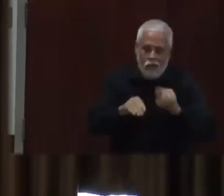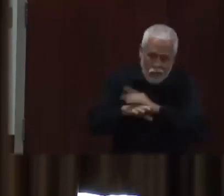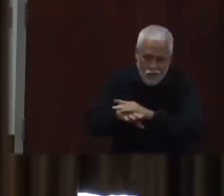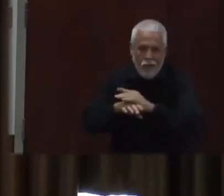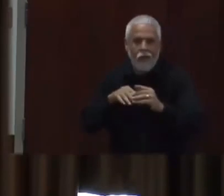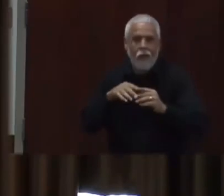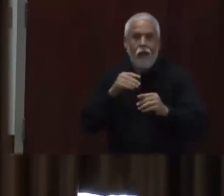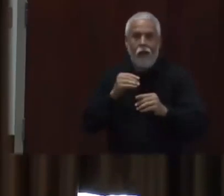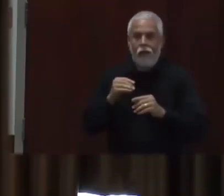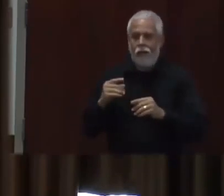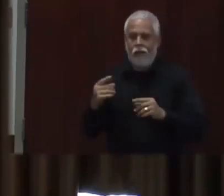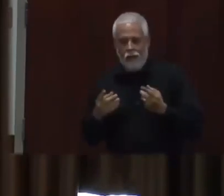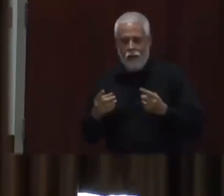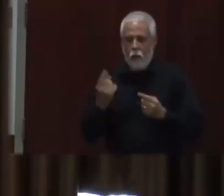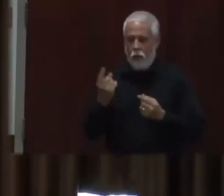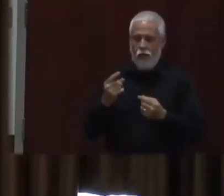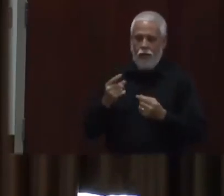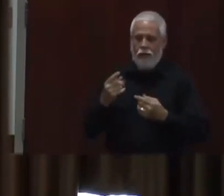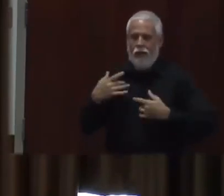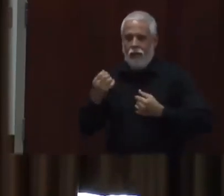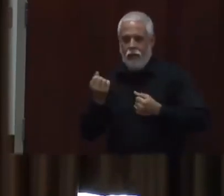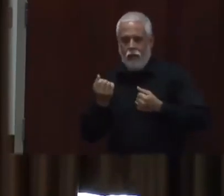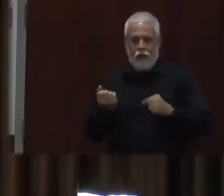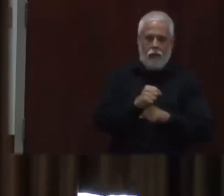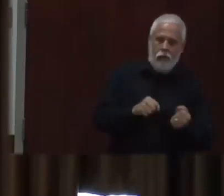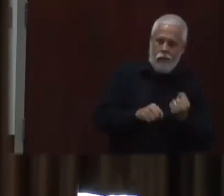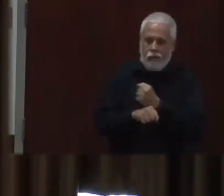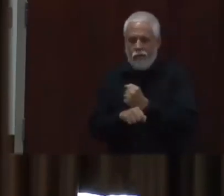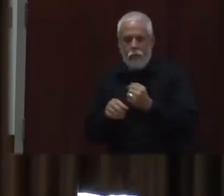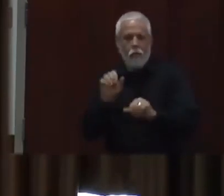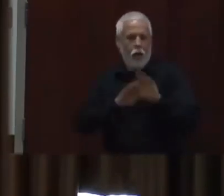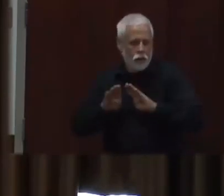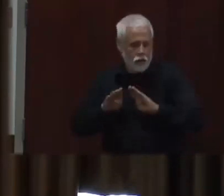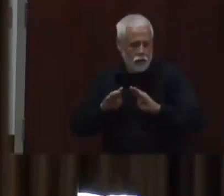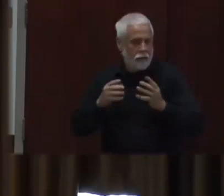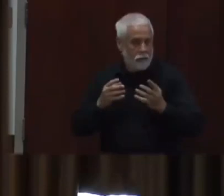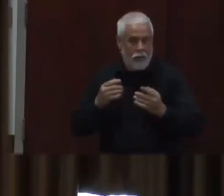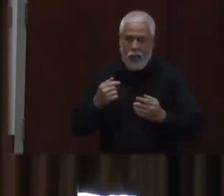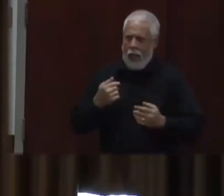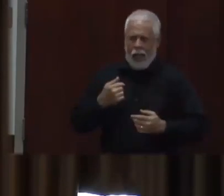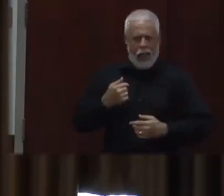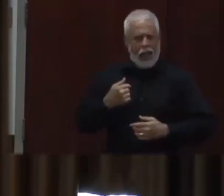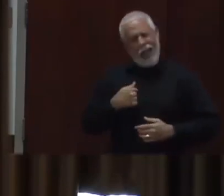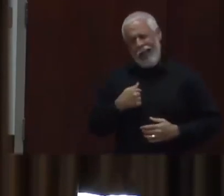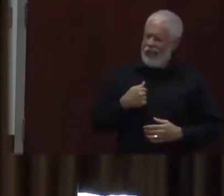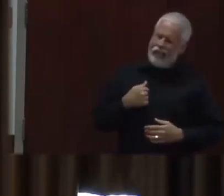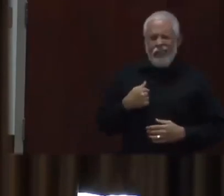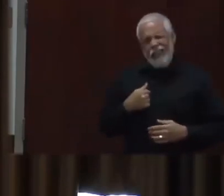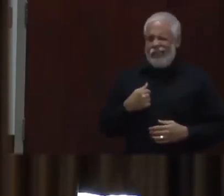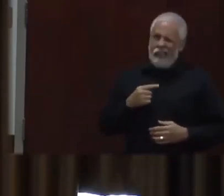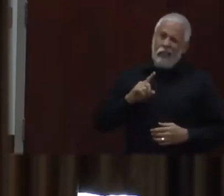convence. Sería interesante ver a, entonces, sería tal vez relacionado de que